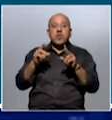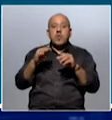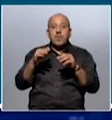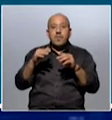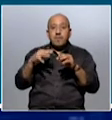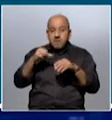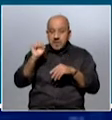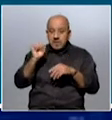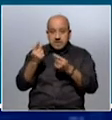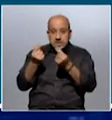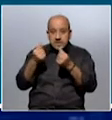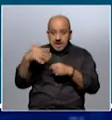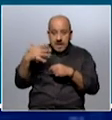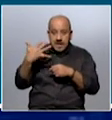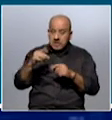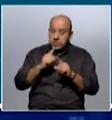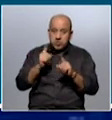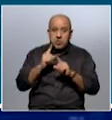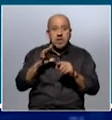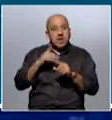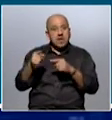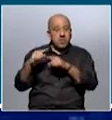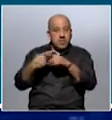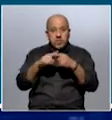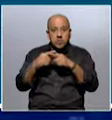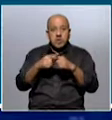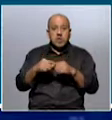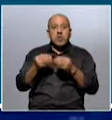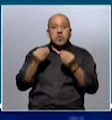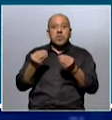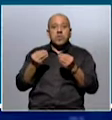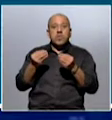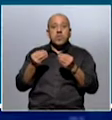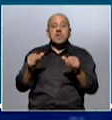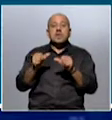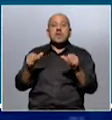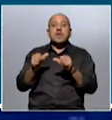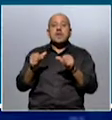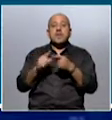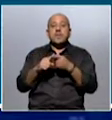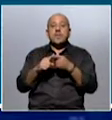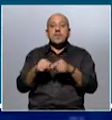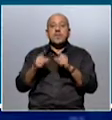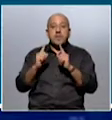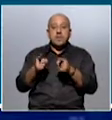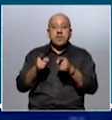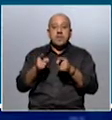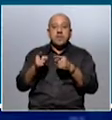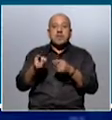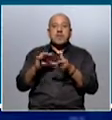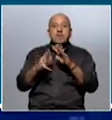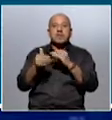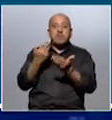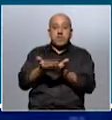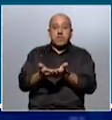caras. Yo creo que hay que dar toda una discusión ahí y ver todo el sector que reactivaría también este tipo de